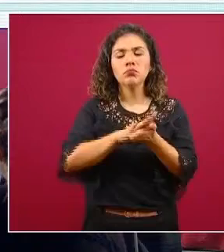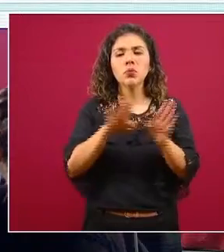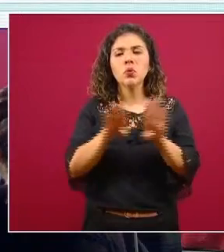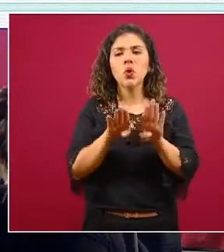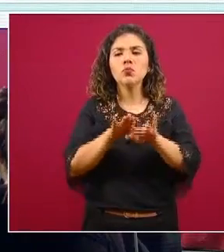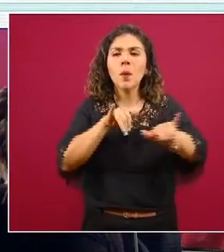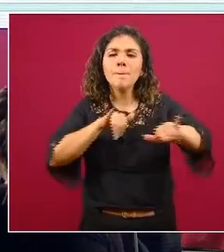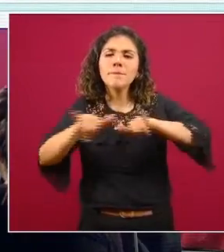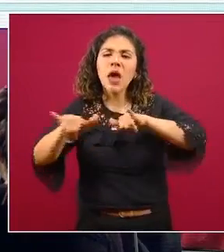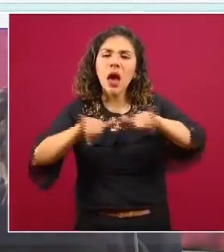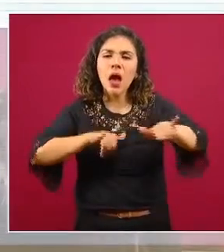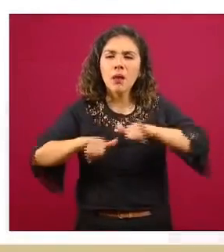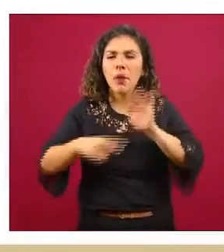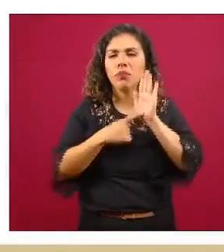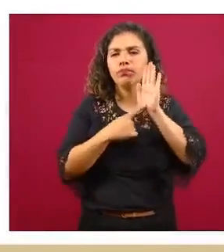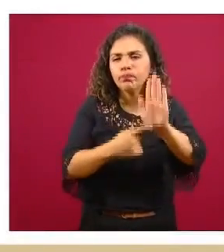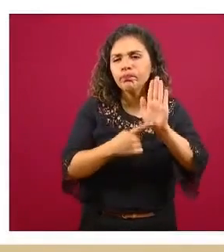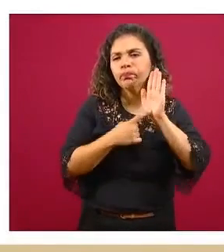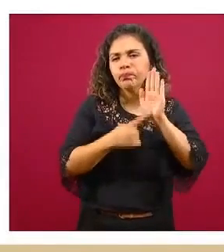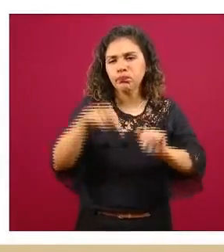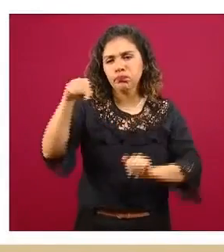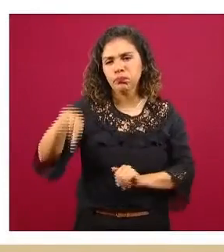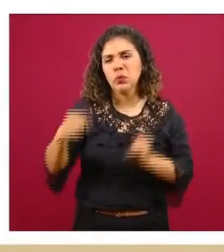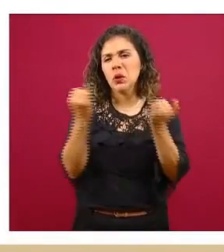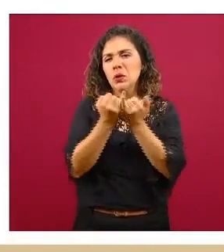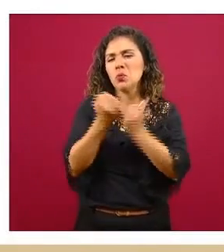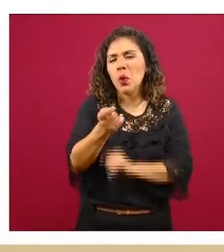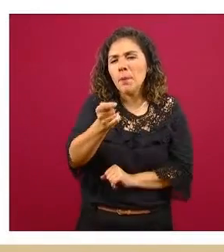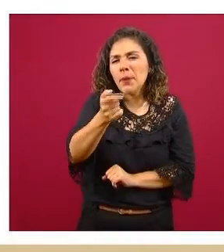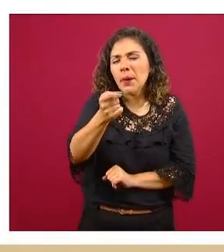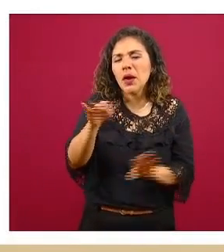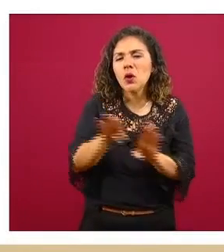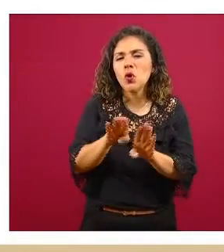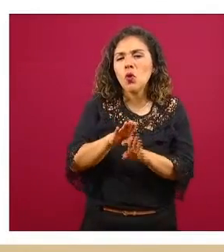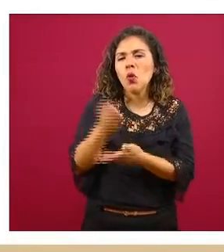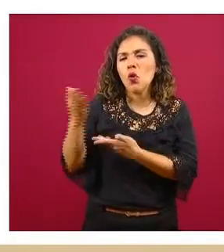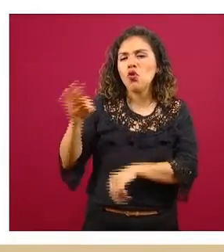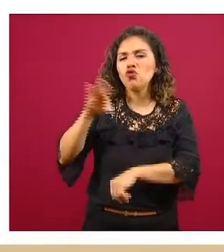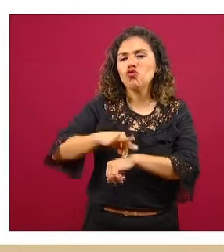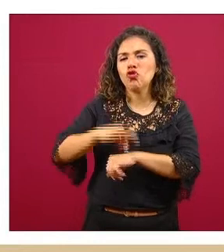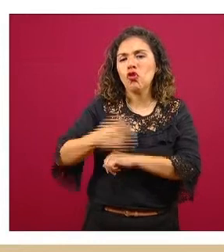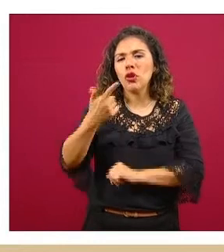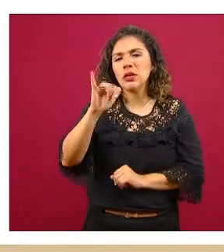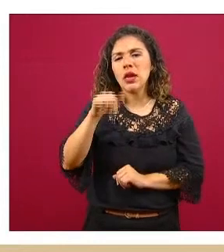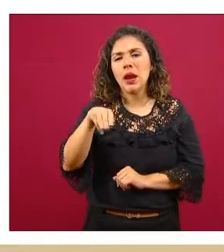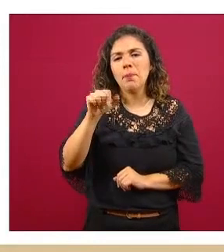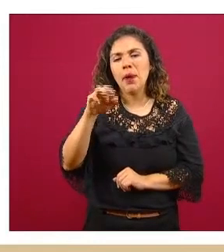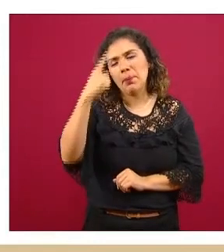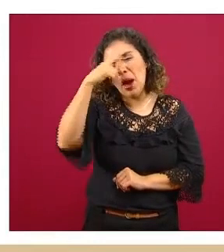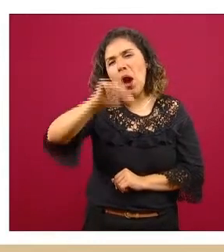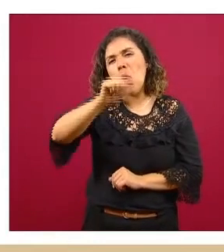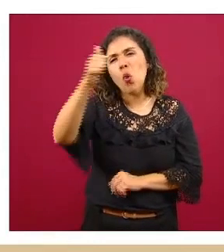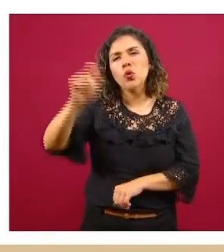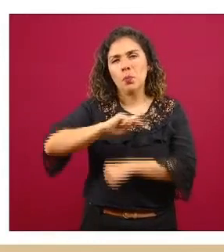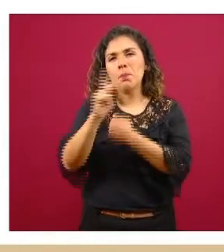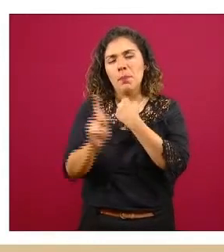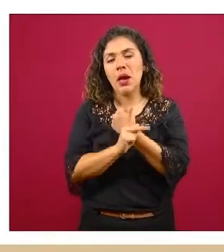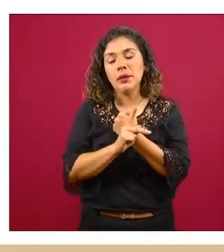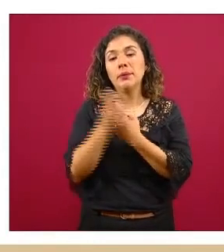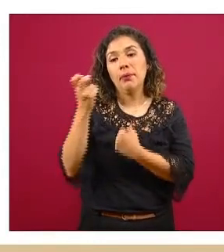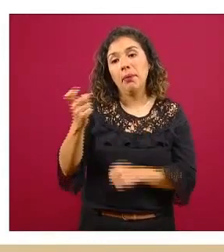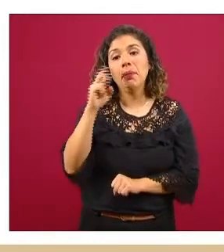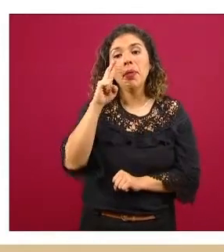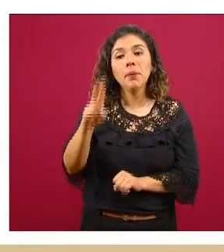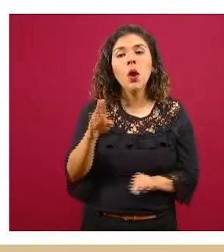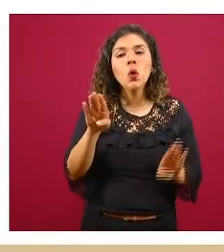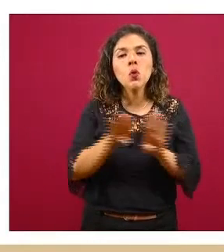de calor que también se ha mostrado para diferentes indicadores que es parecido a lo que presentó el doctor Janmar Gavastup a algunos países en donde podemos ver ya